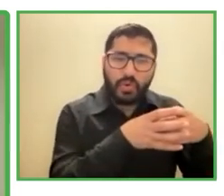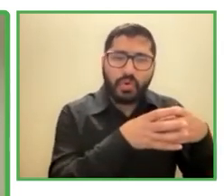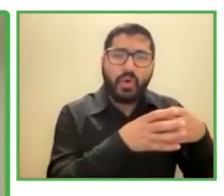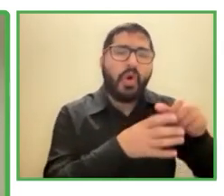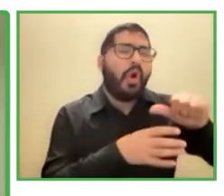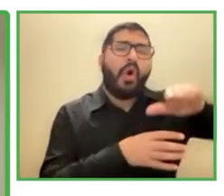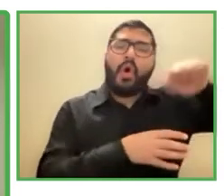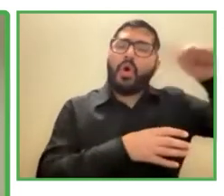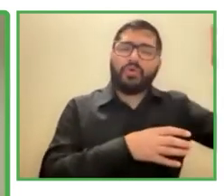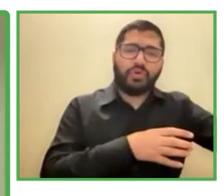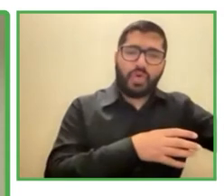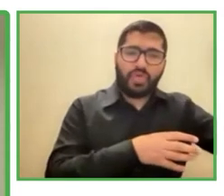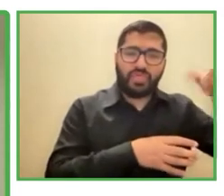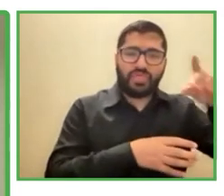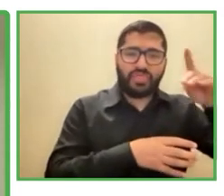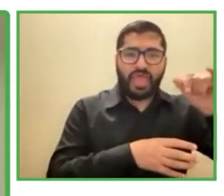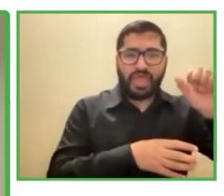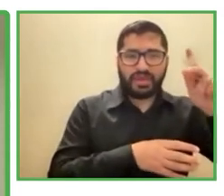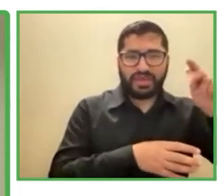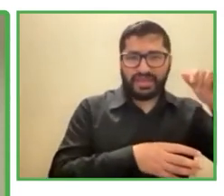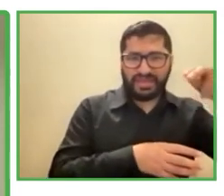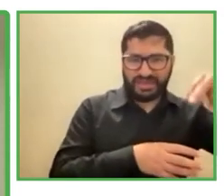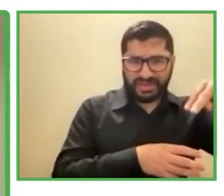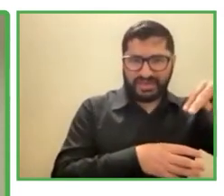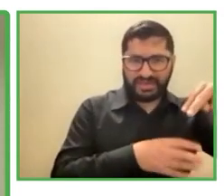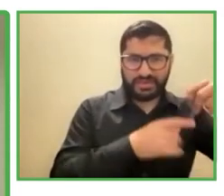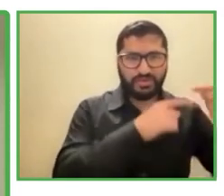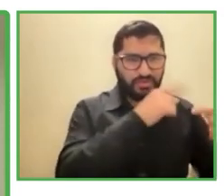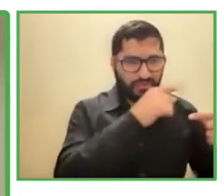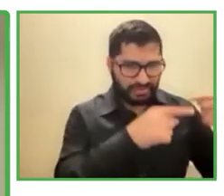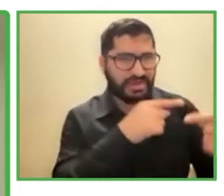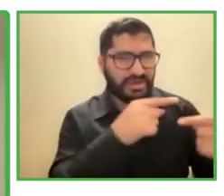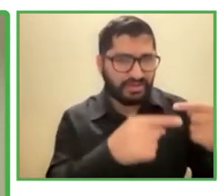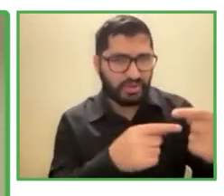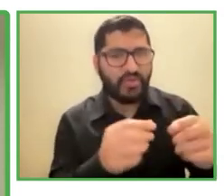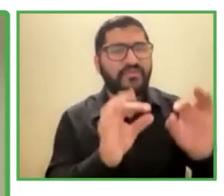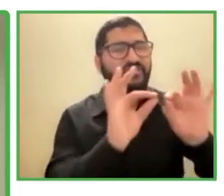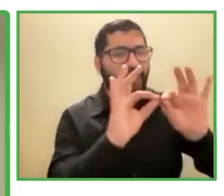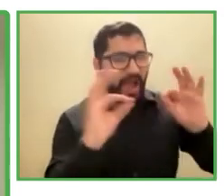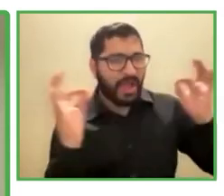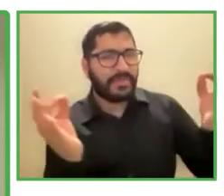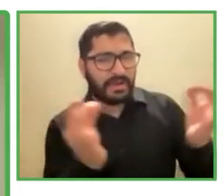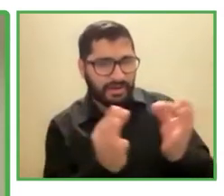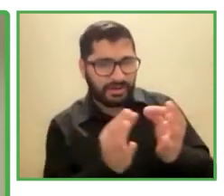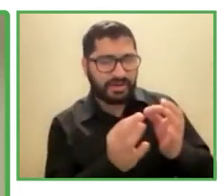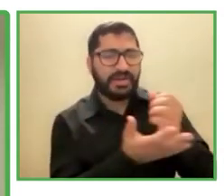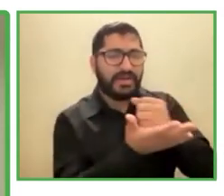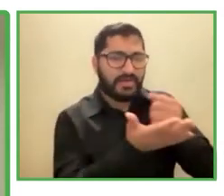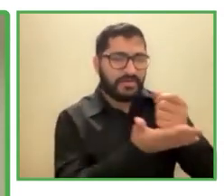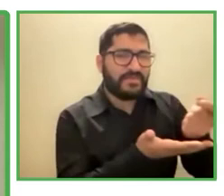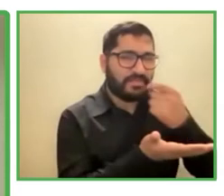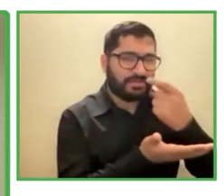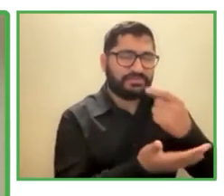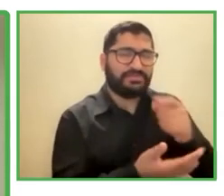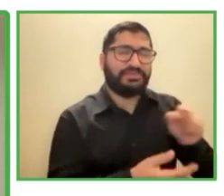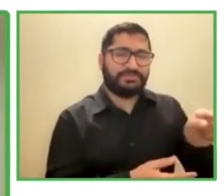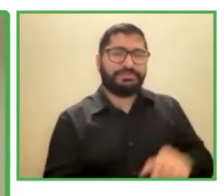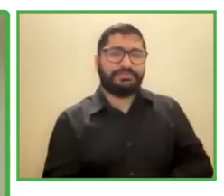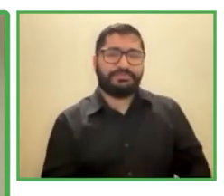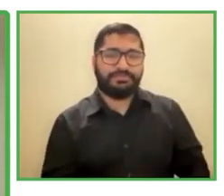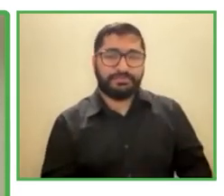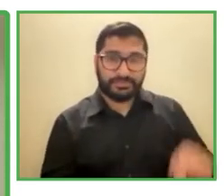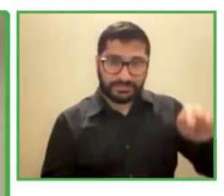farmacéutica en Viena ellos han convertido esta farmacia en un lugar